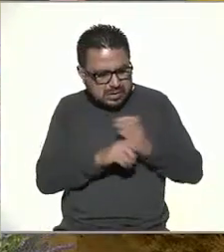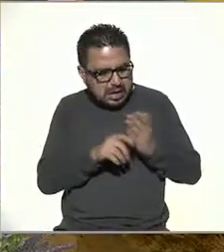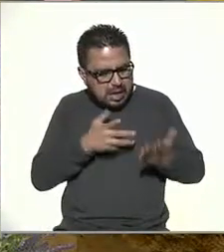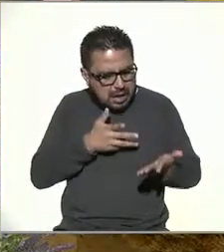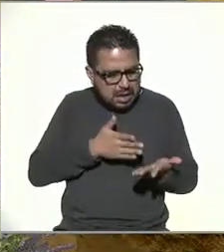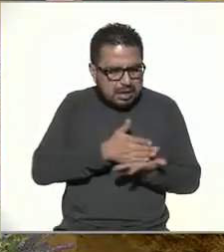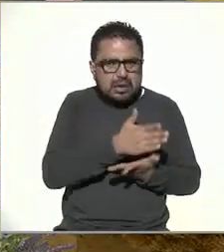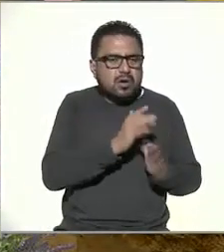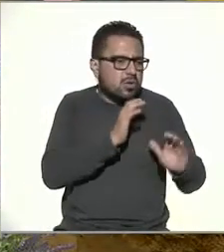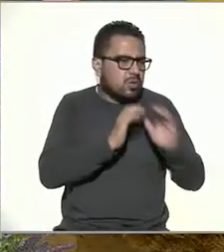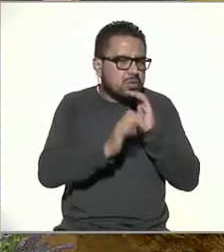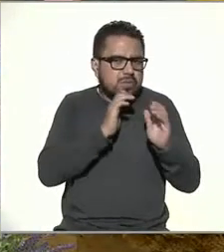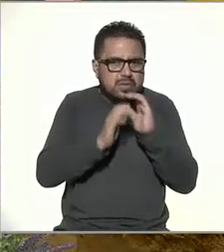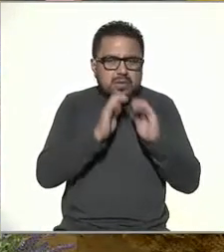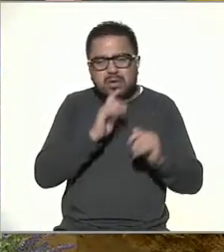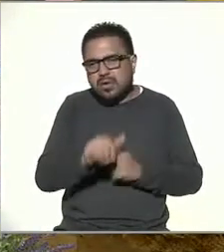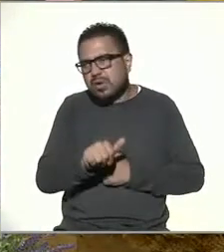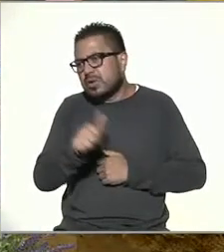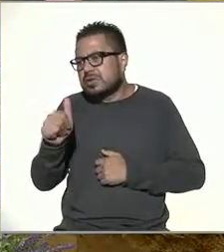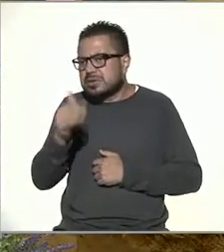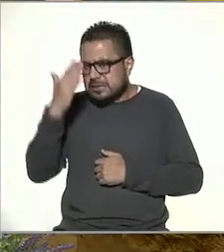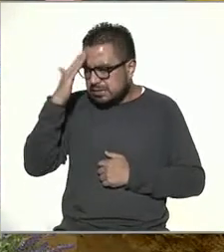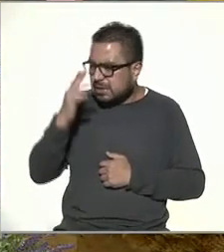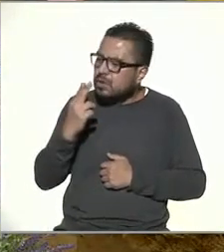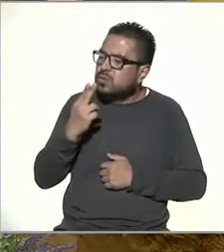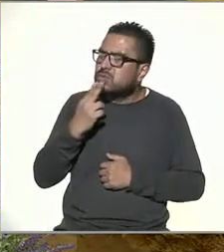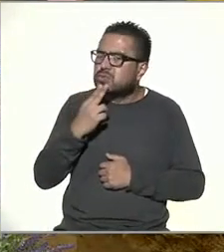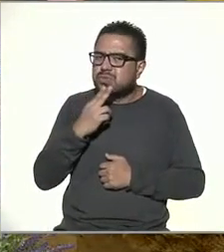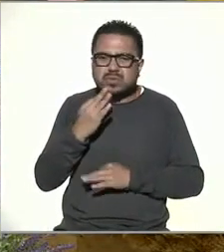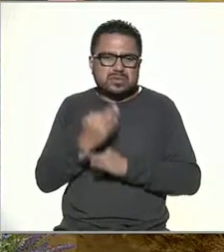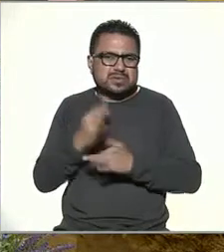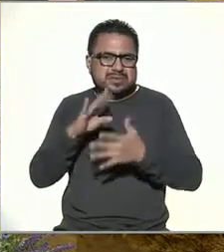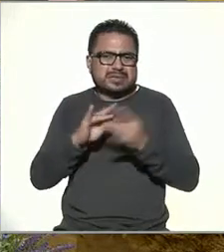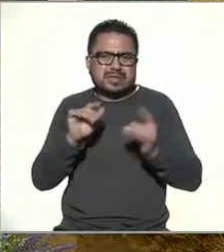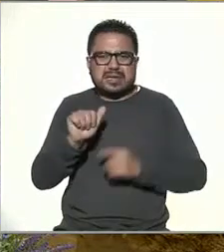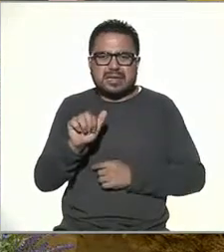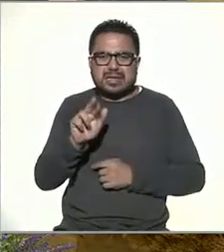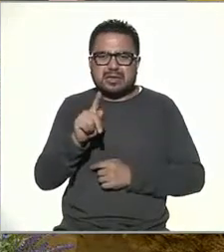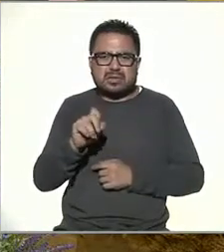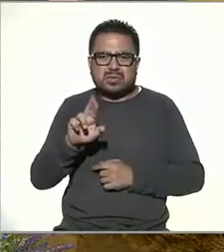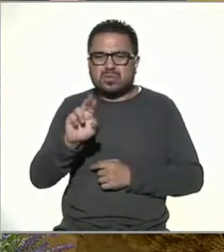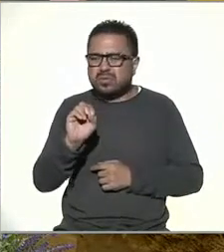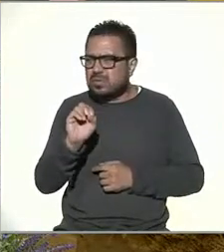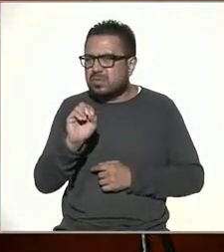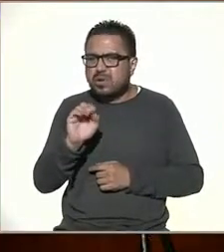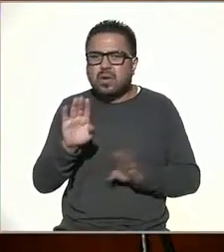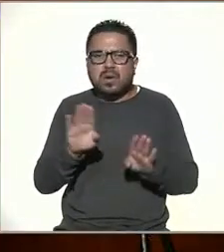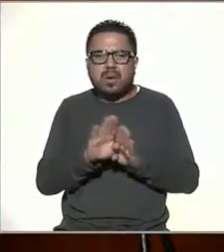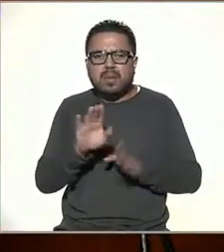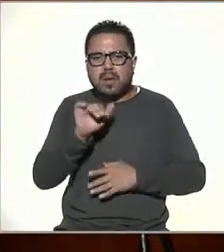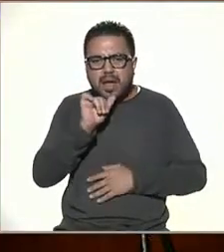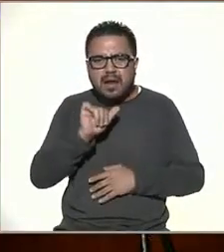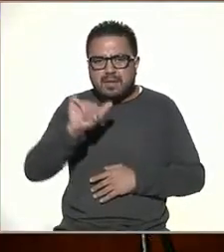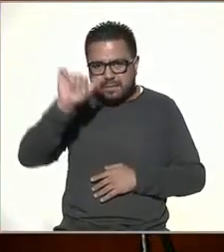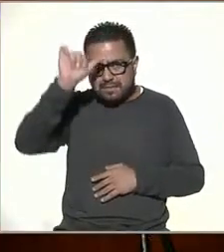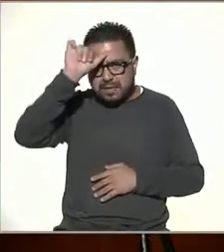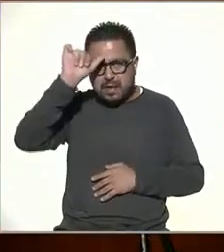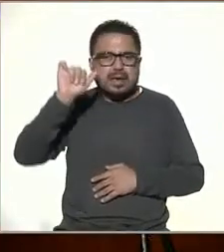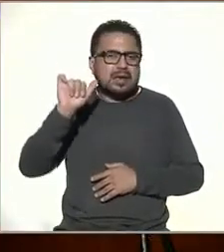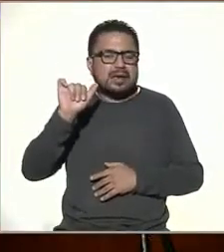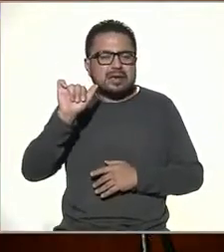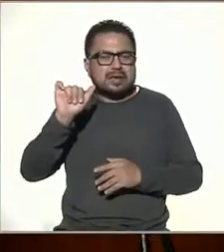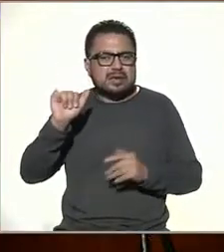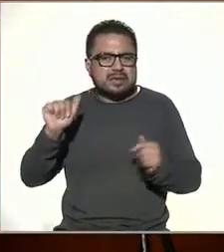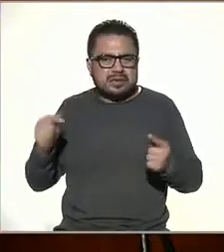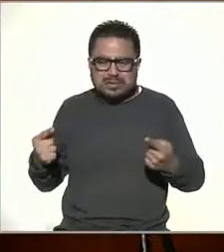acceso al medio de comunicación, pero otra es saberlo usar. Lo decía muy bien Arturo, la alfabetización. Igual que, digamos, en la